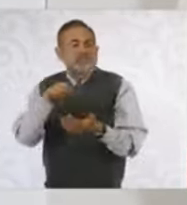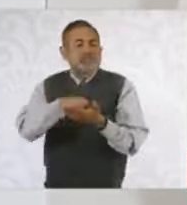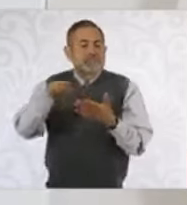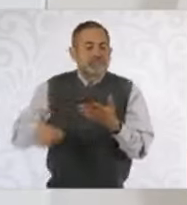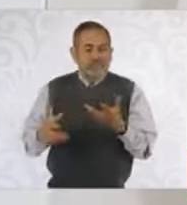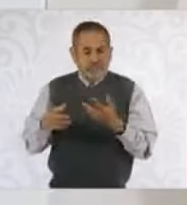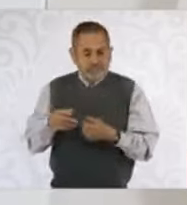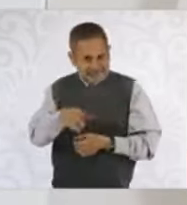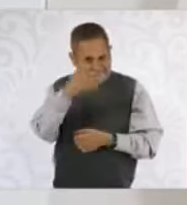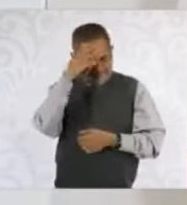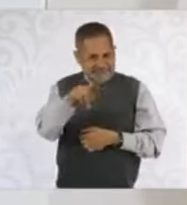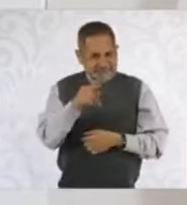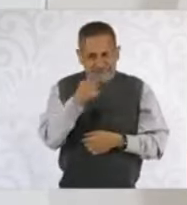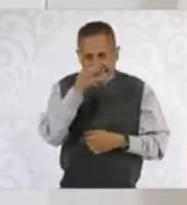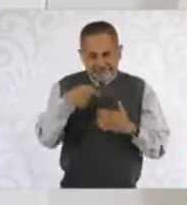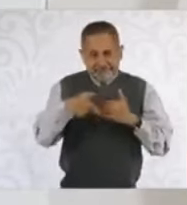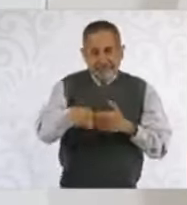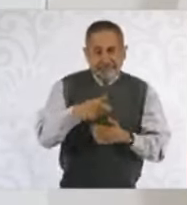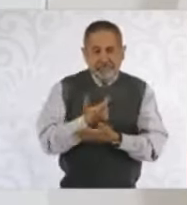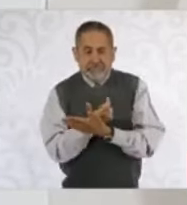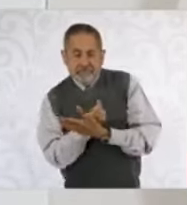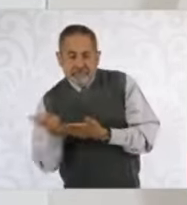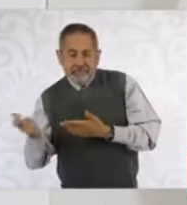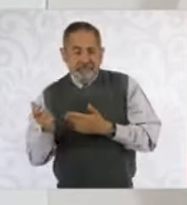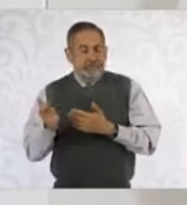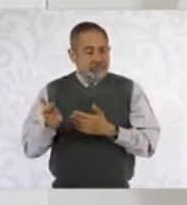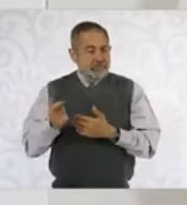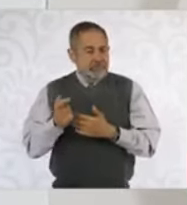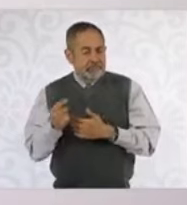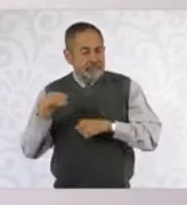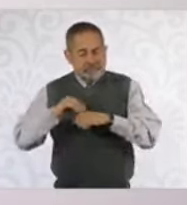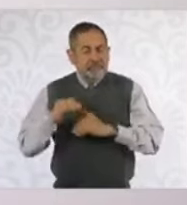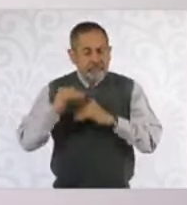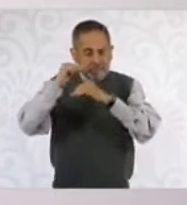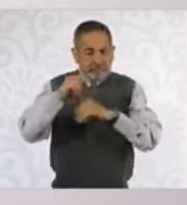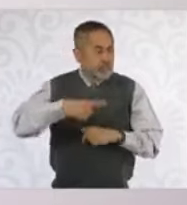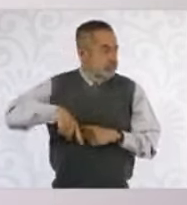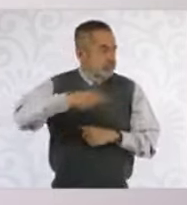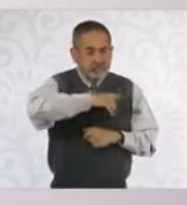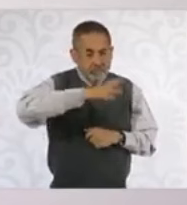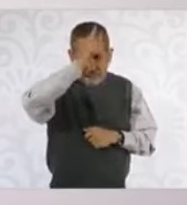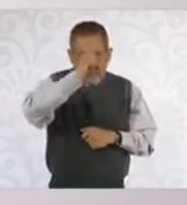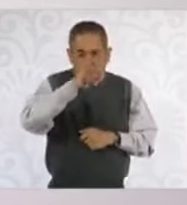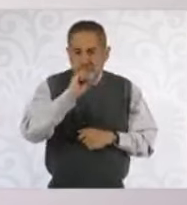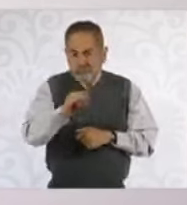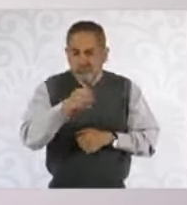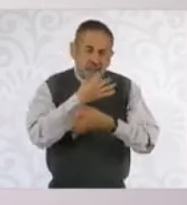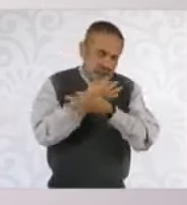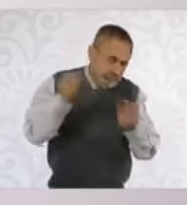aumento al salario mínimo como viene también por consenso, ya lo anunciaremos en su momento. Pero igual,